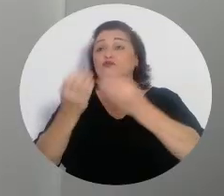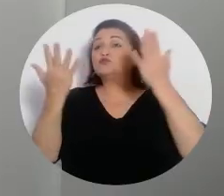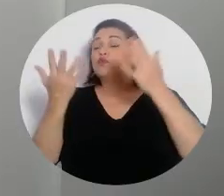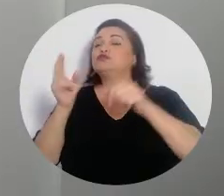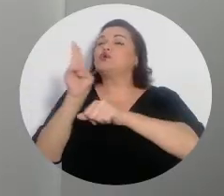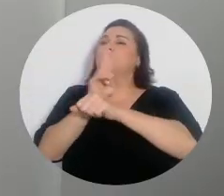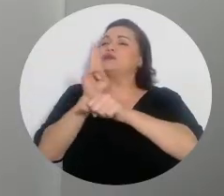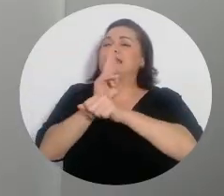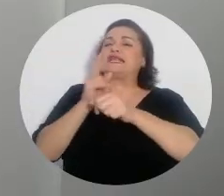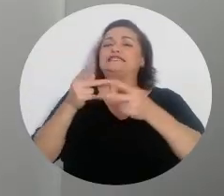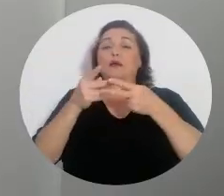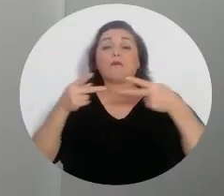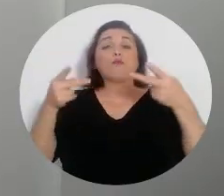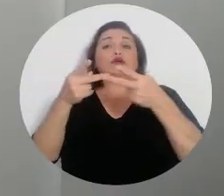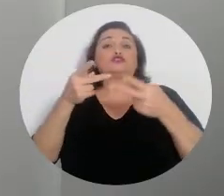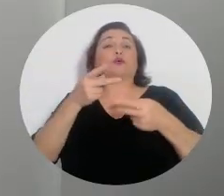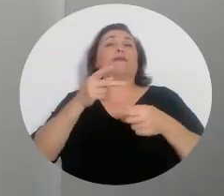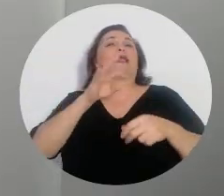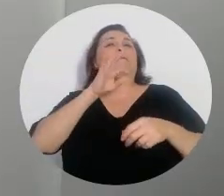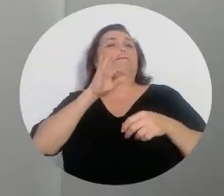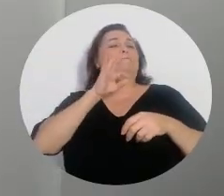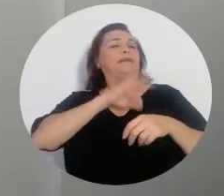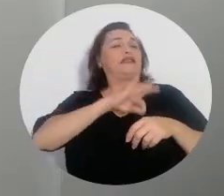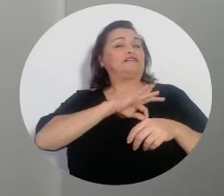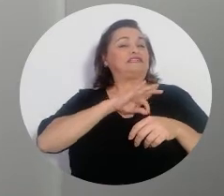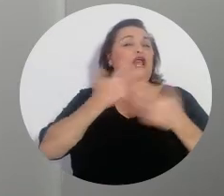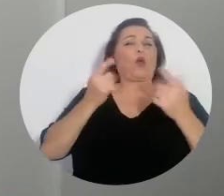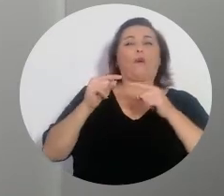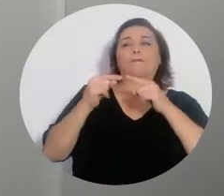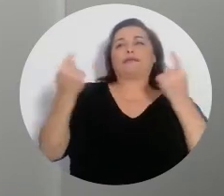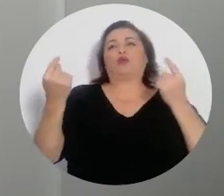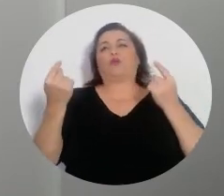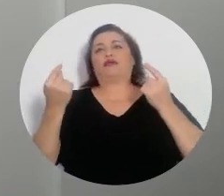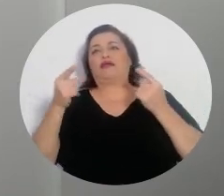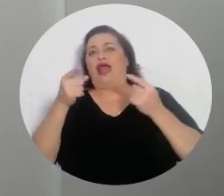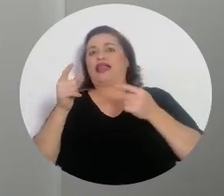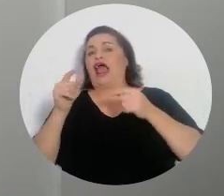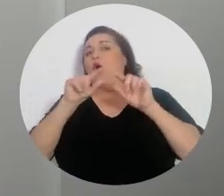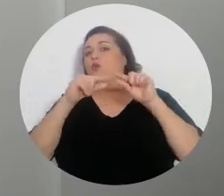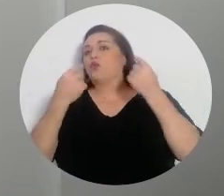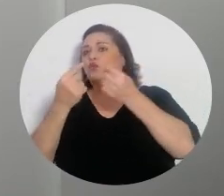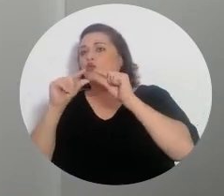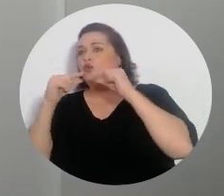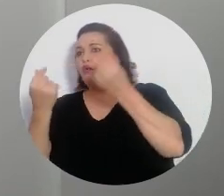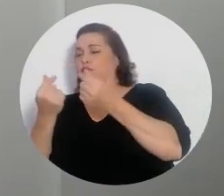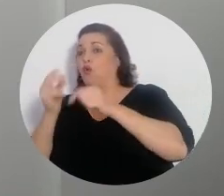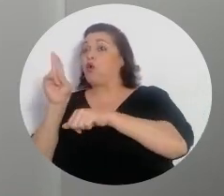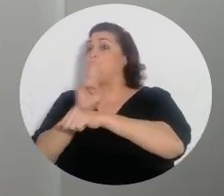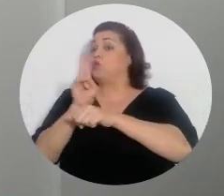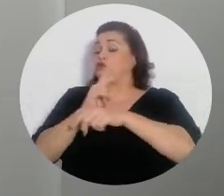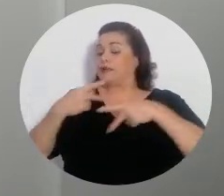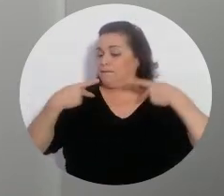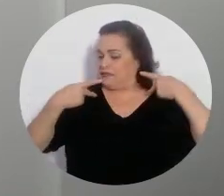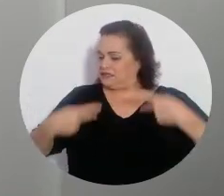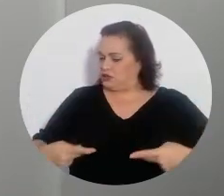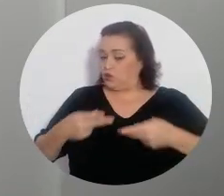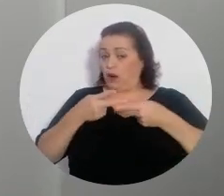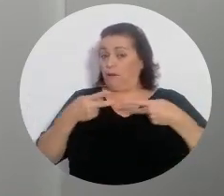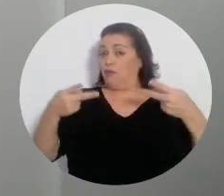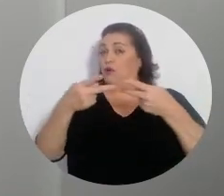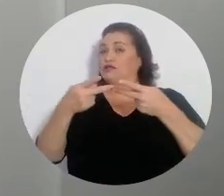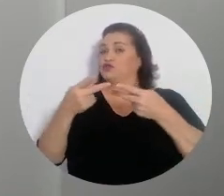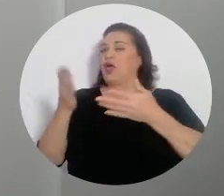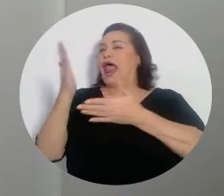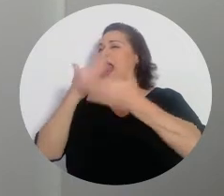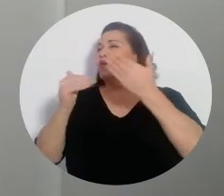públicos utilizan sus cargos, ya sea para beneficiar a una tendencia o para perjudicarla de alguna manera. O sea, usan su investidura para, de